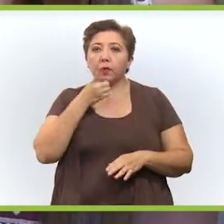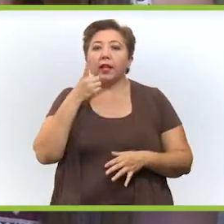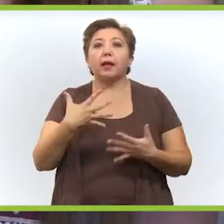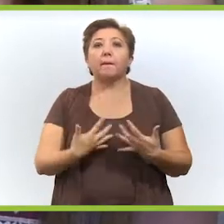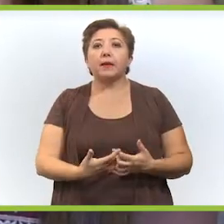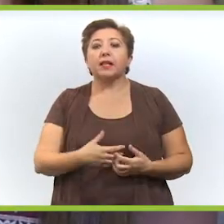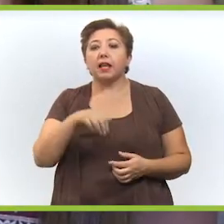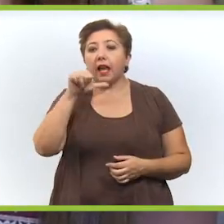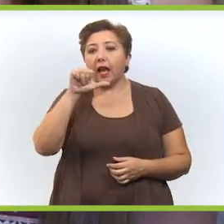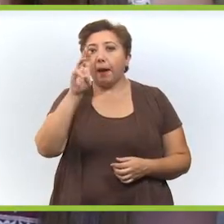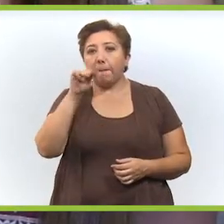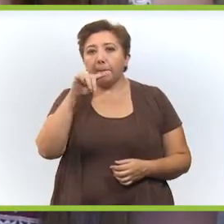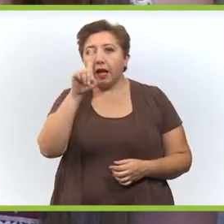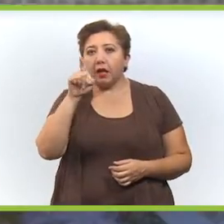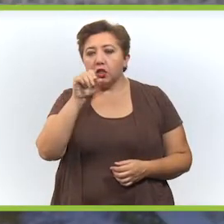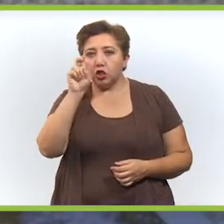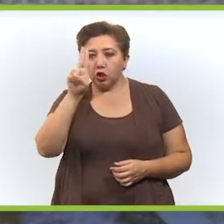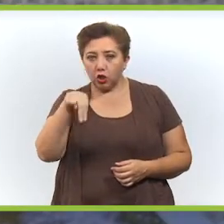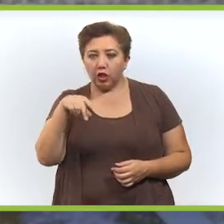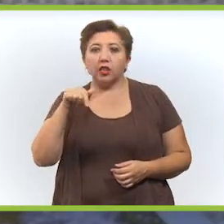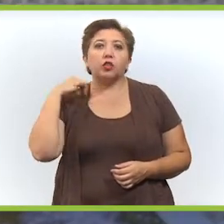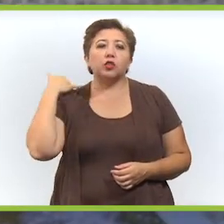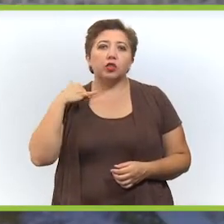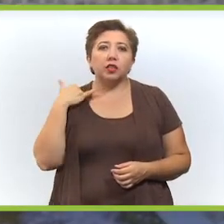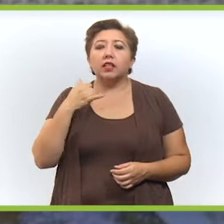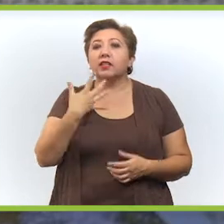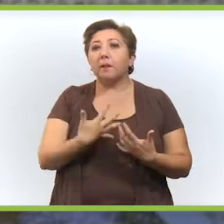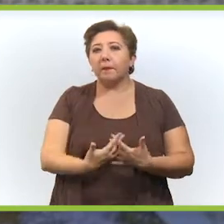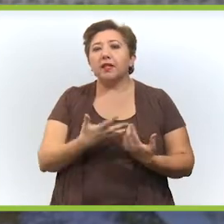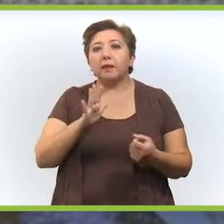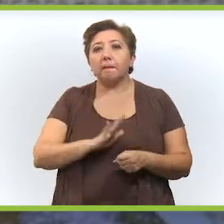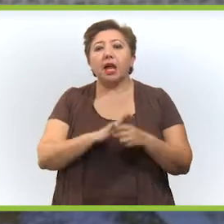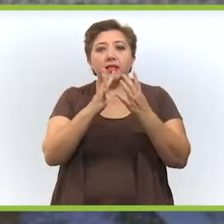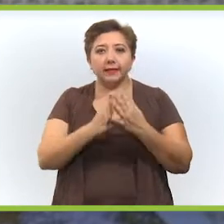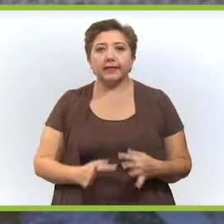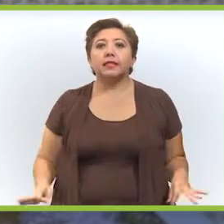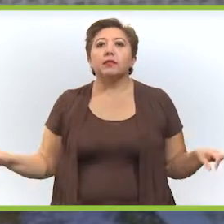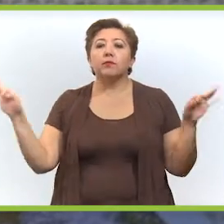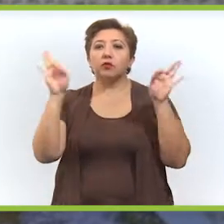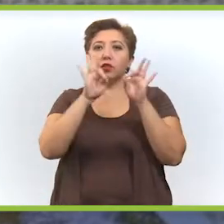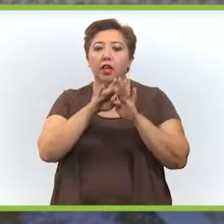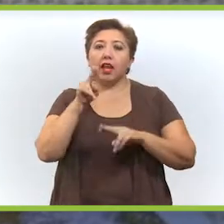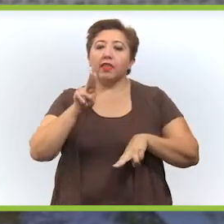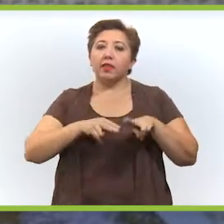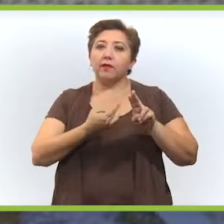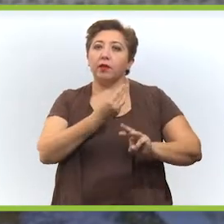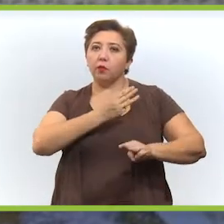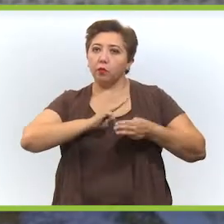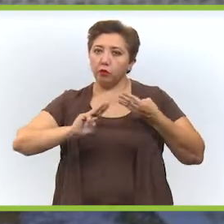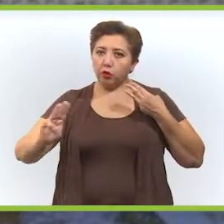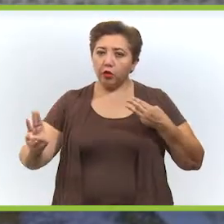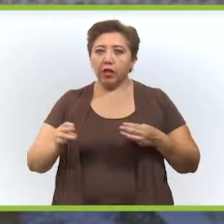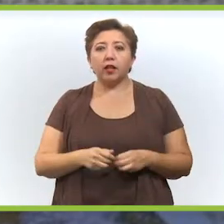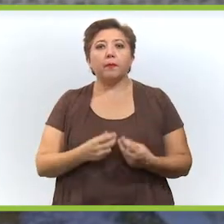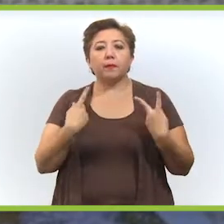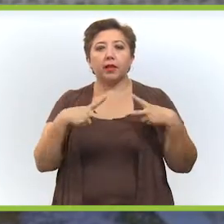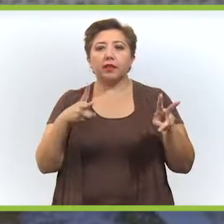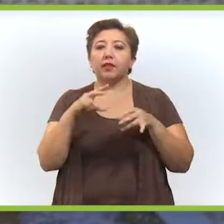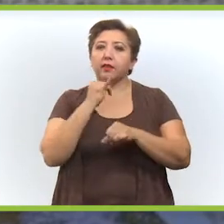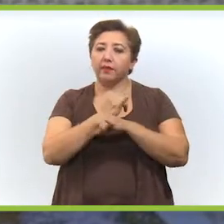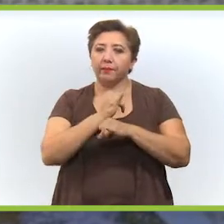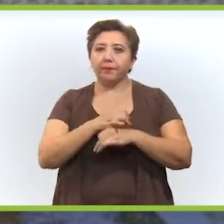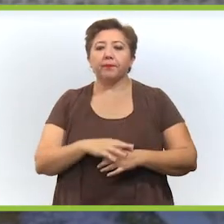sobre la de la empresa Amazon en Yucatán, sin duda alguna la empresa más importante a nivel mundial de